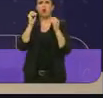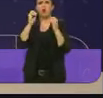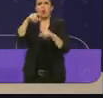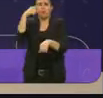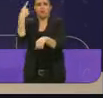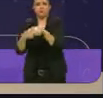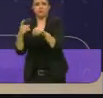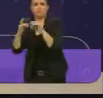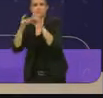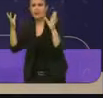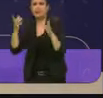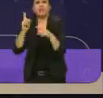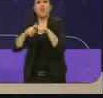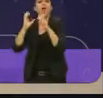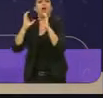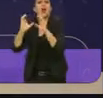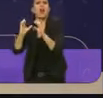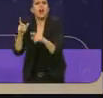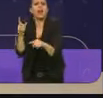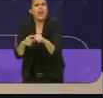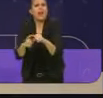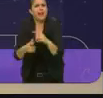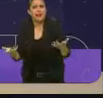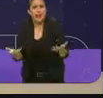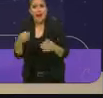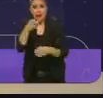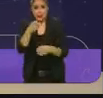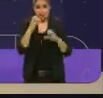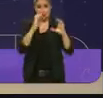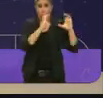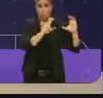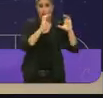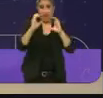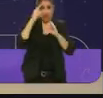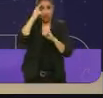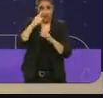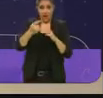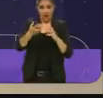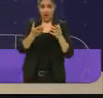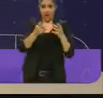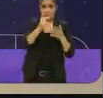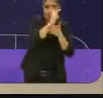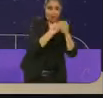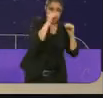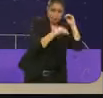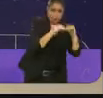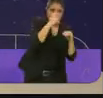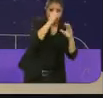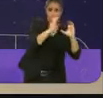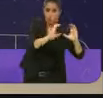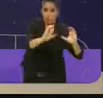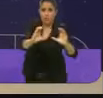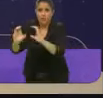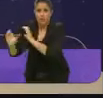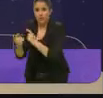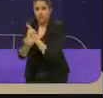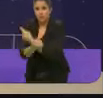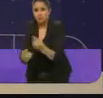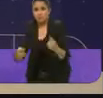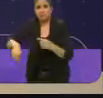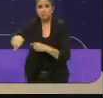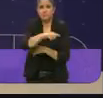enferma, quién lo cuida. Ese sistema de cuidados no es remunerado y además tiene rostro de mujer.